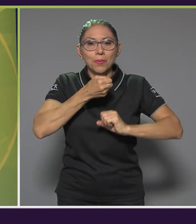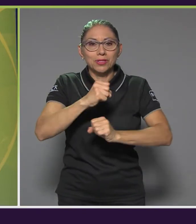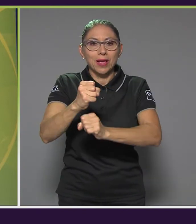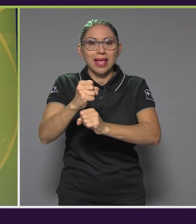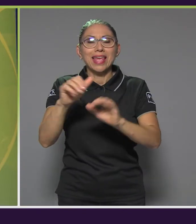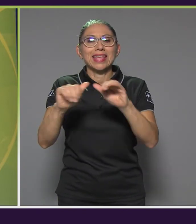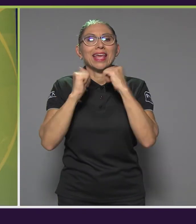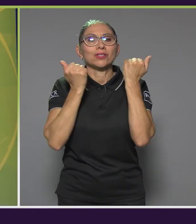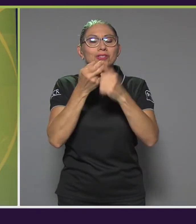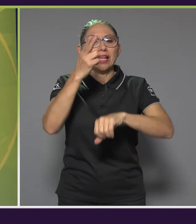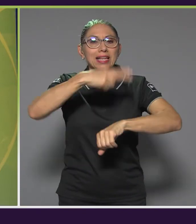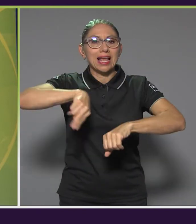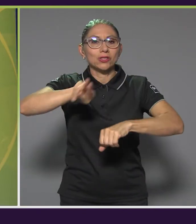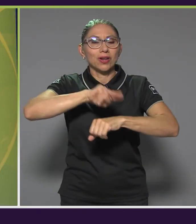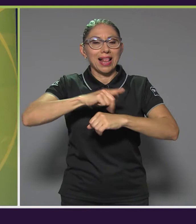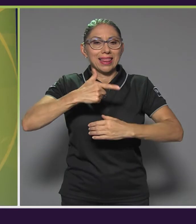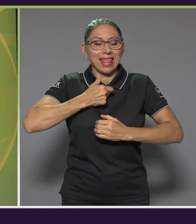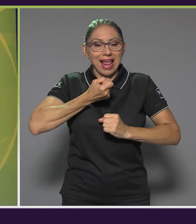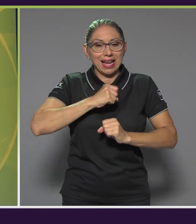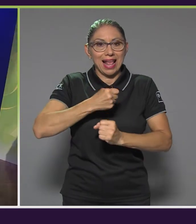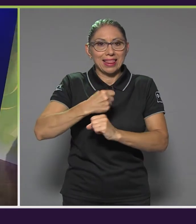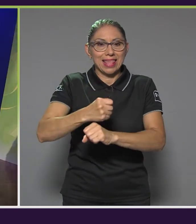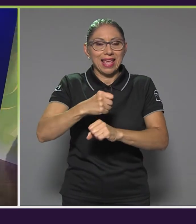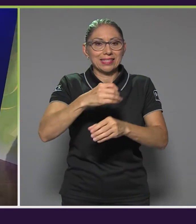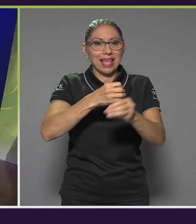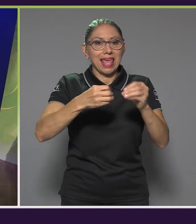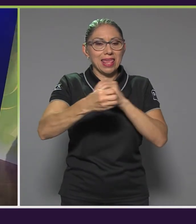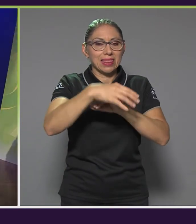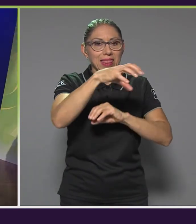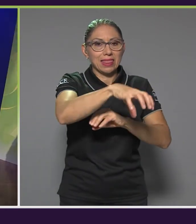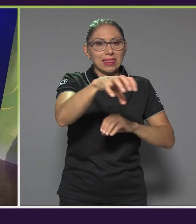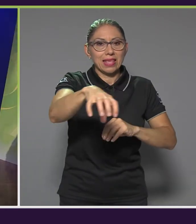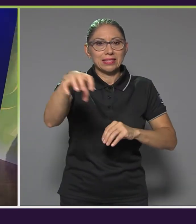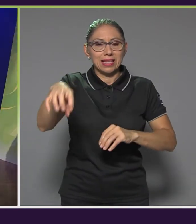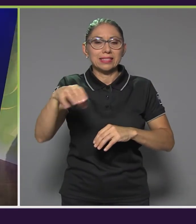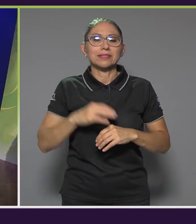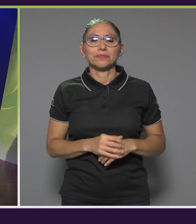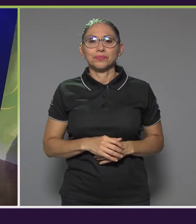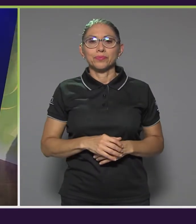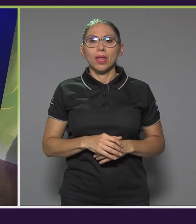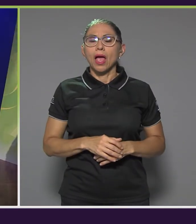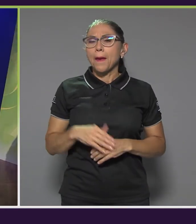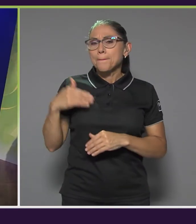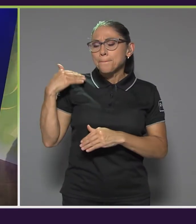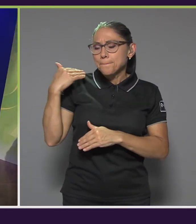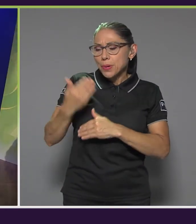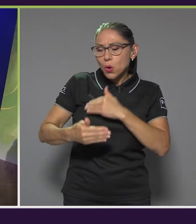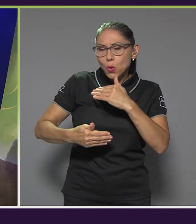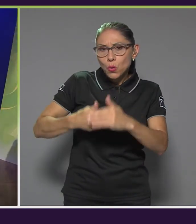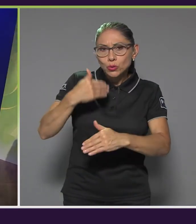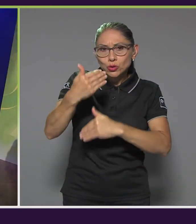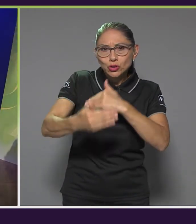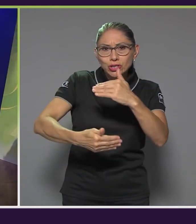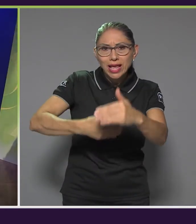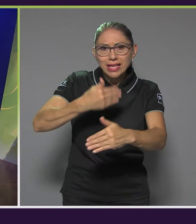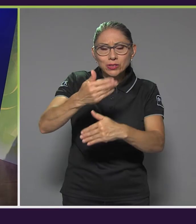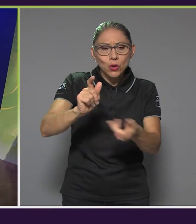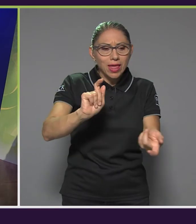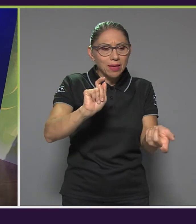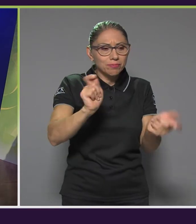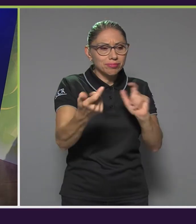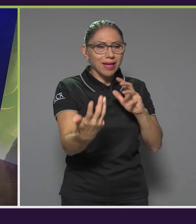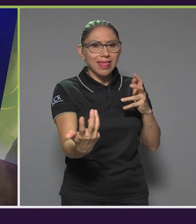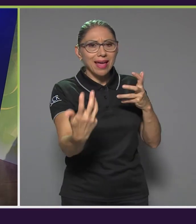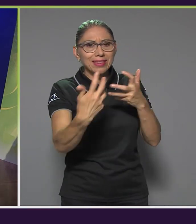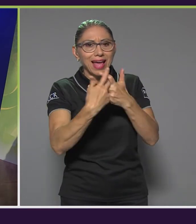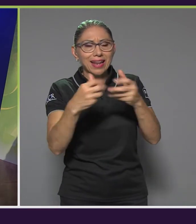Nacional de Alcaldías e Intendencias. ¿Cómo ha sido todo este proceso de adaptar las áreas clave? Porque